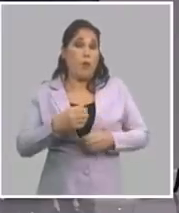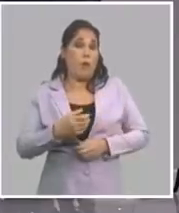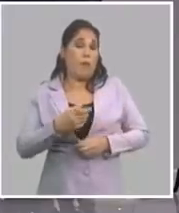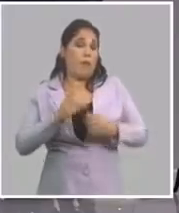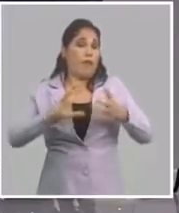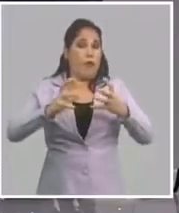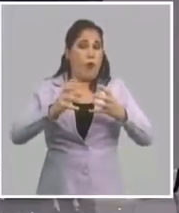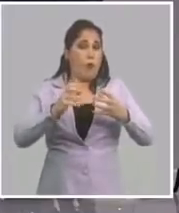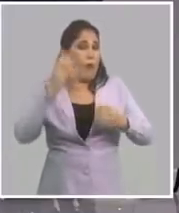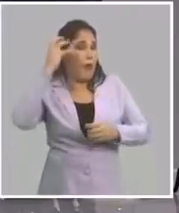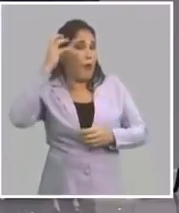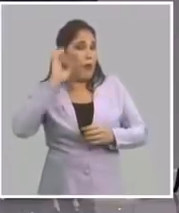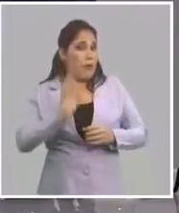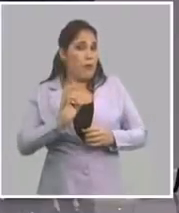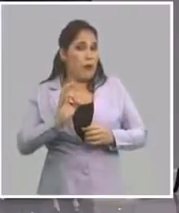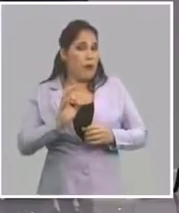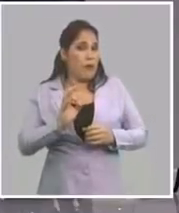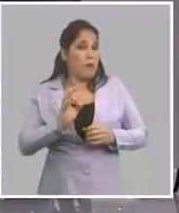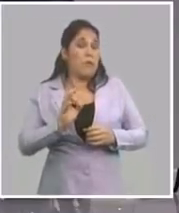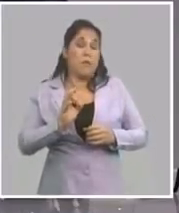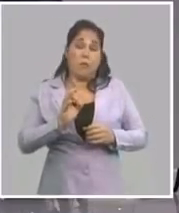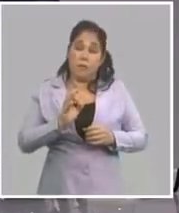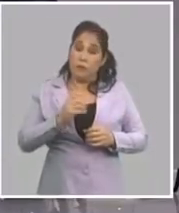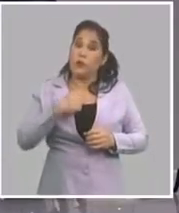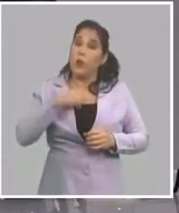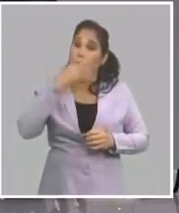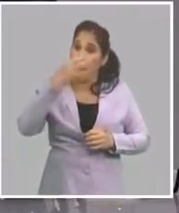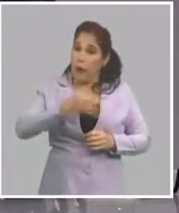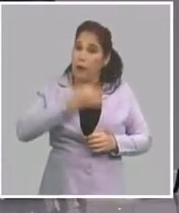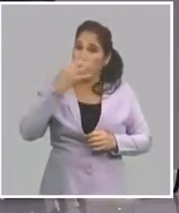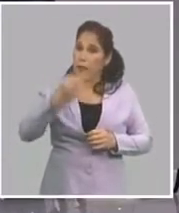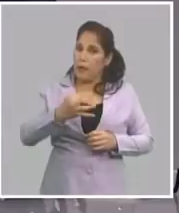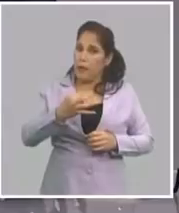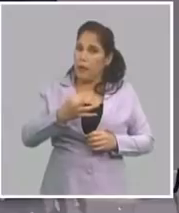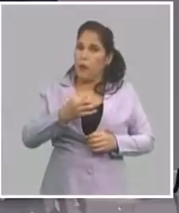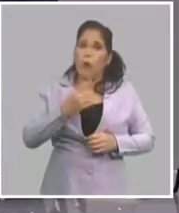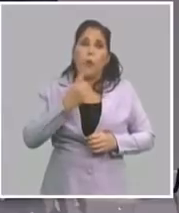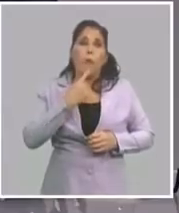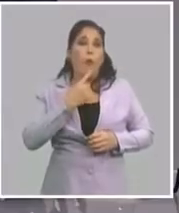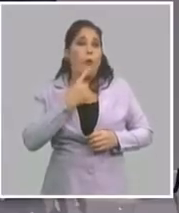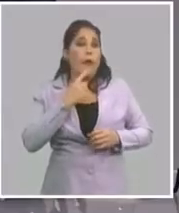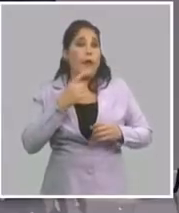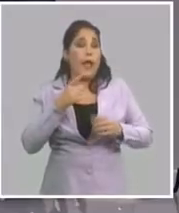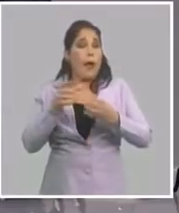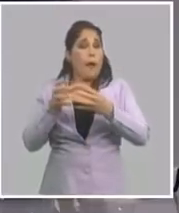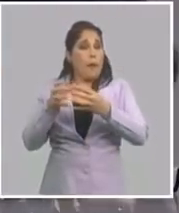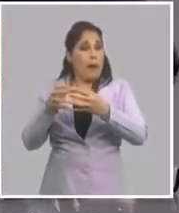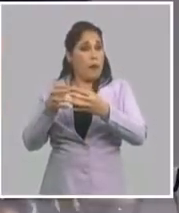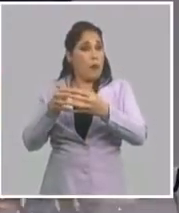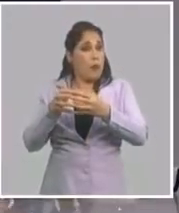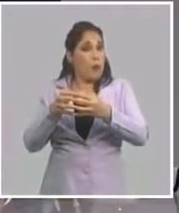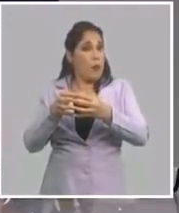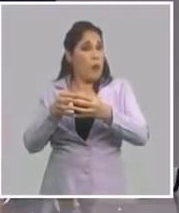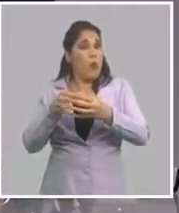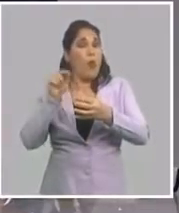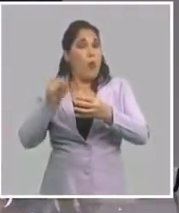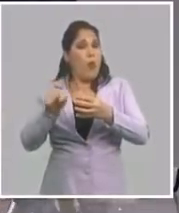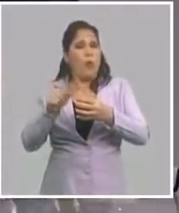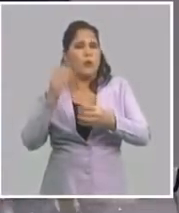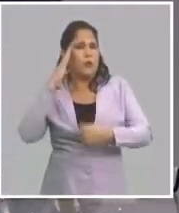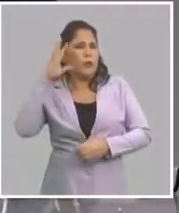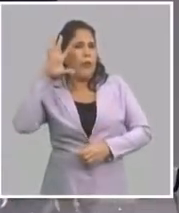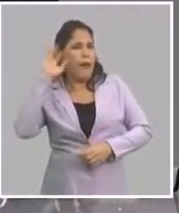lo que está enfrentándose a Trump, y yo he hablado otra vez aquí de esto, no es simplemente el Partido Demócrata. Usted se encuentra hoy